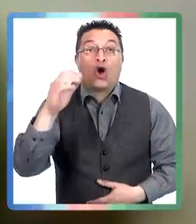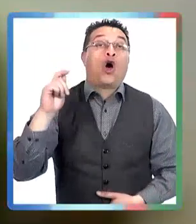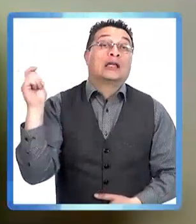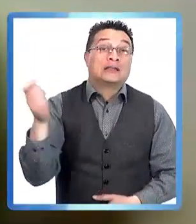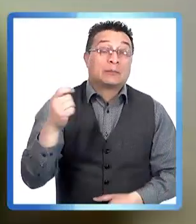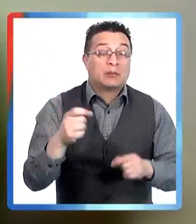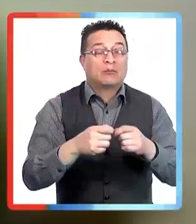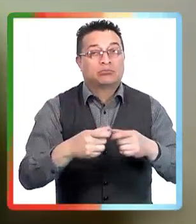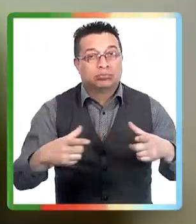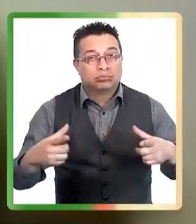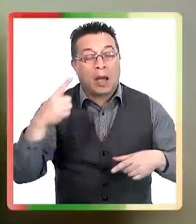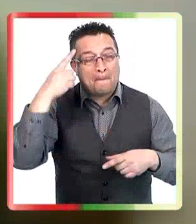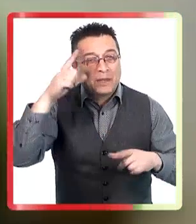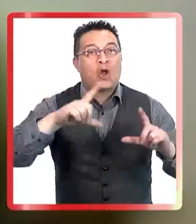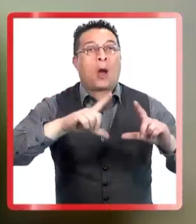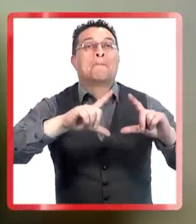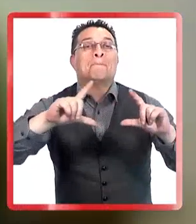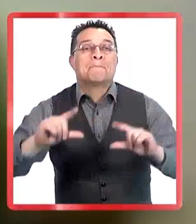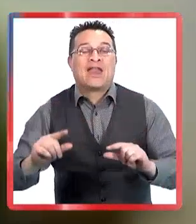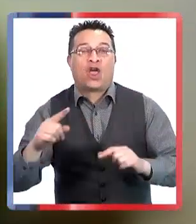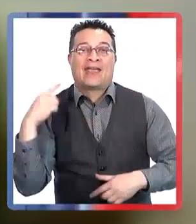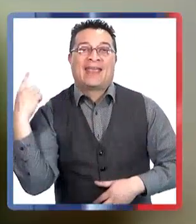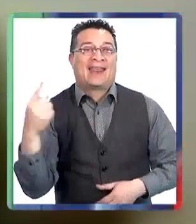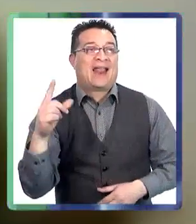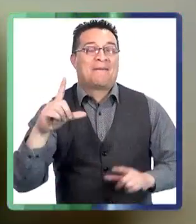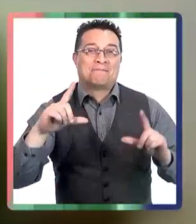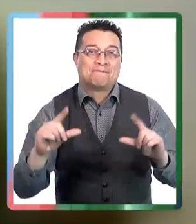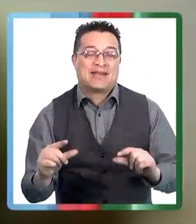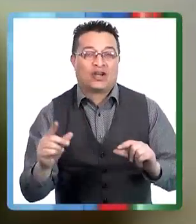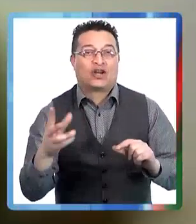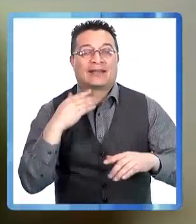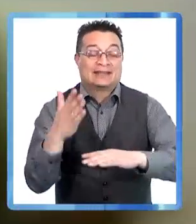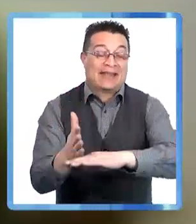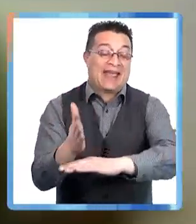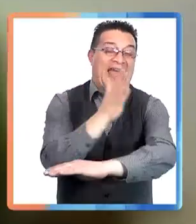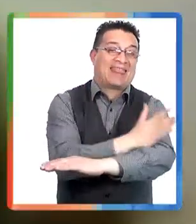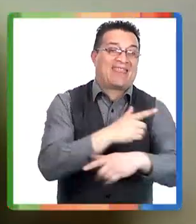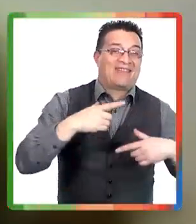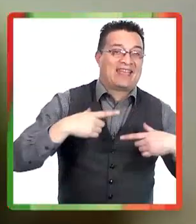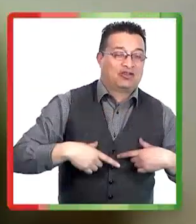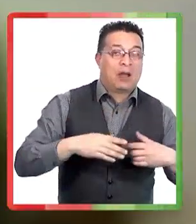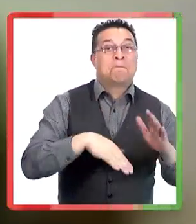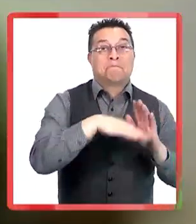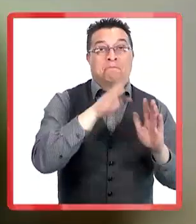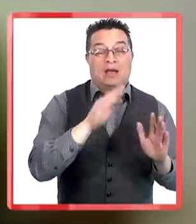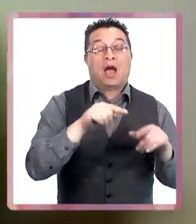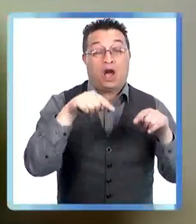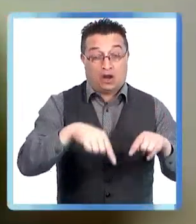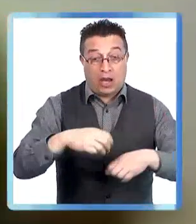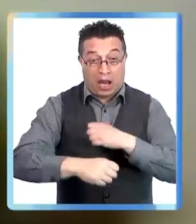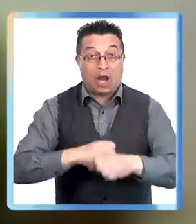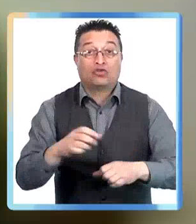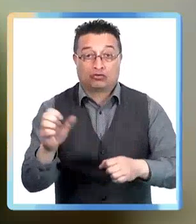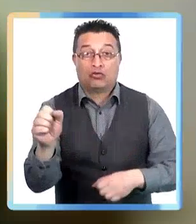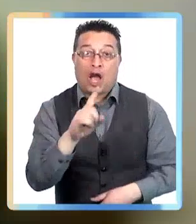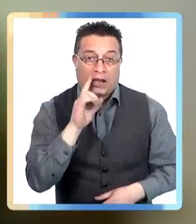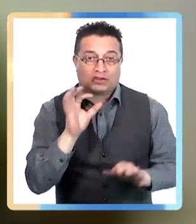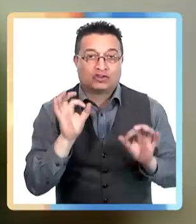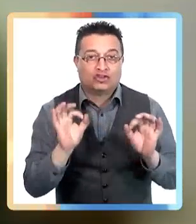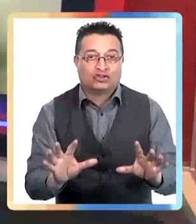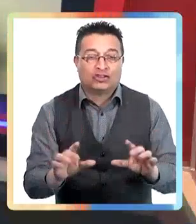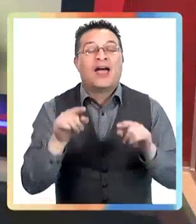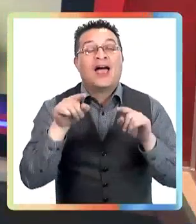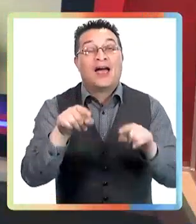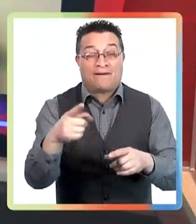la extensión de las vacaciones y un poco que se adelantó. Vimos una baja en la demanda ambulatoria y hospitalaria de camas